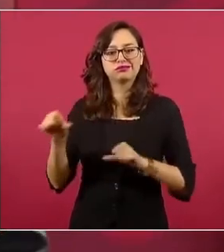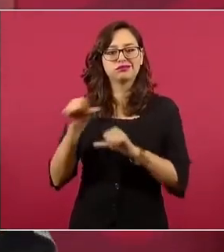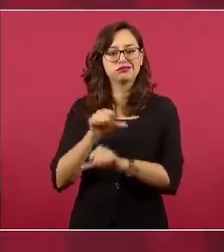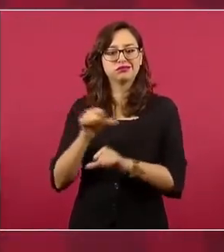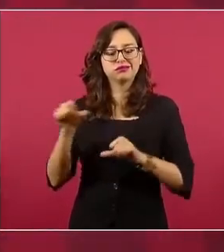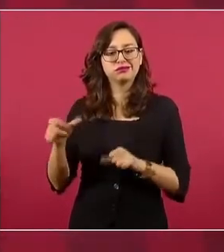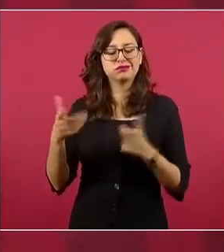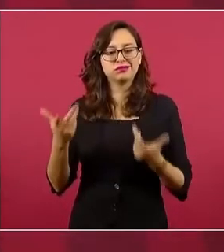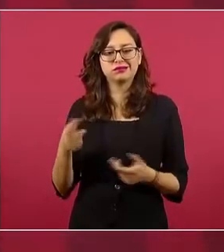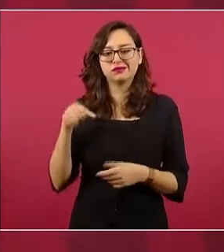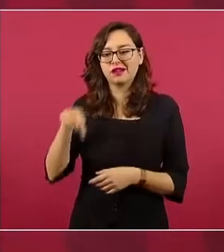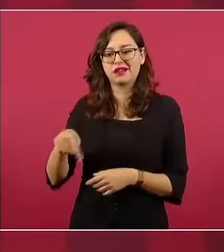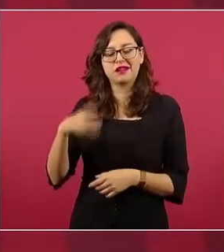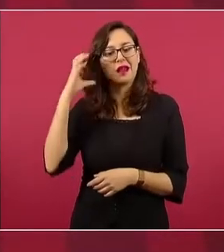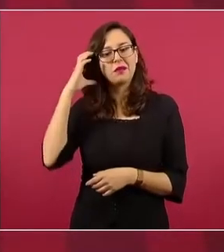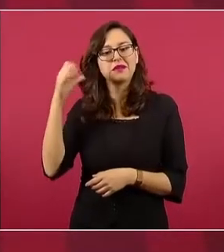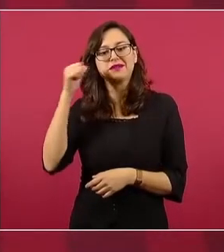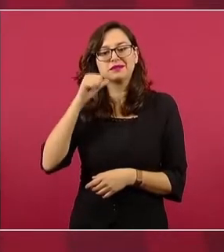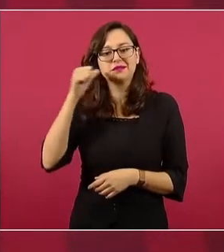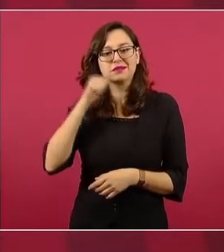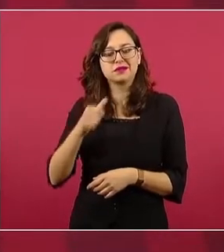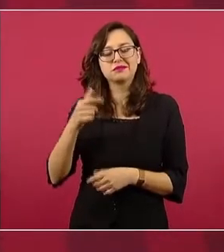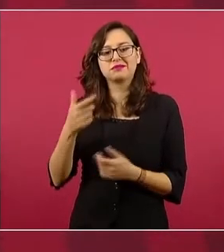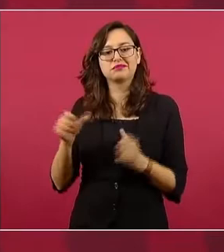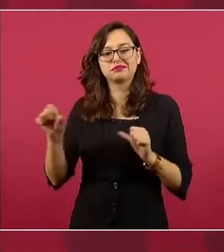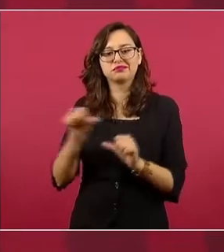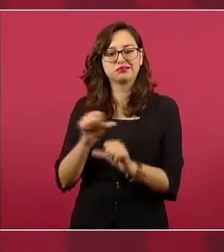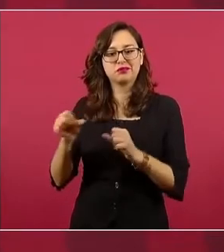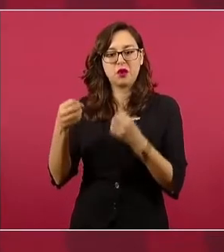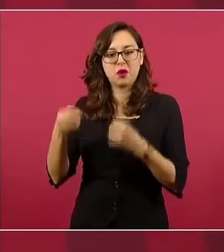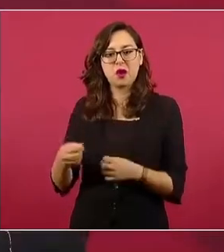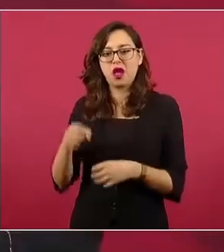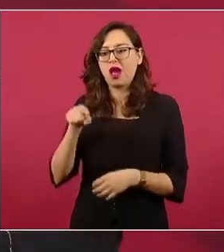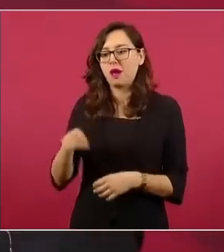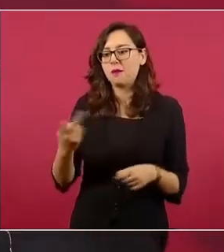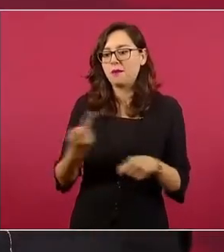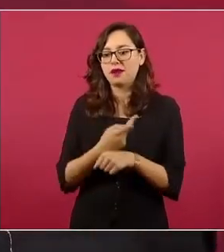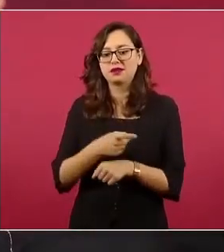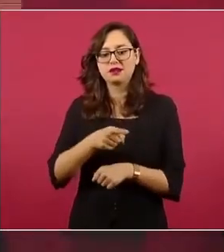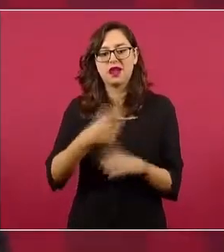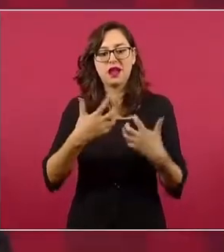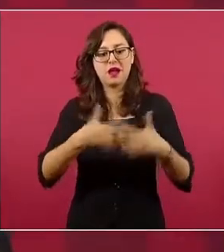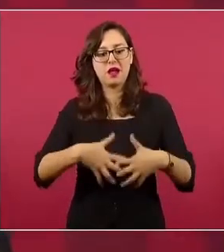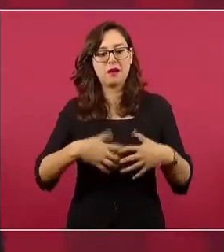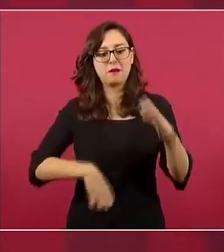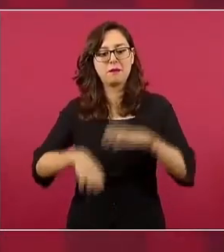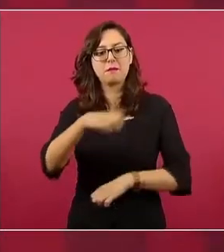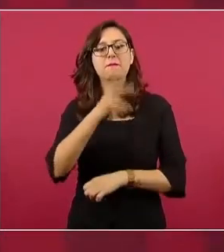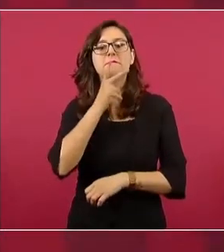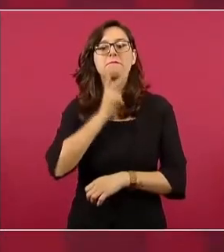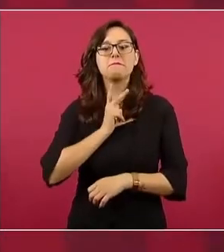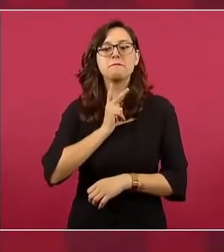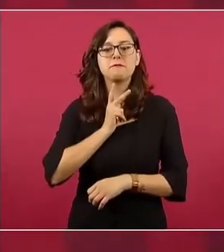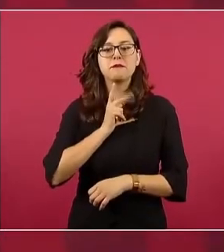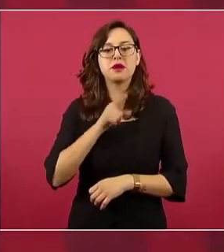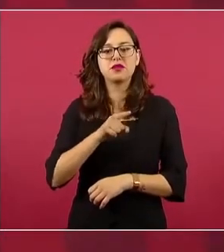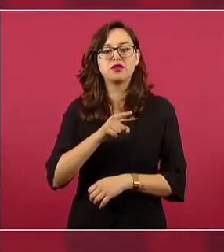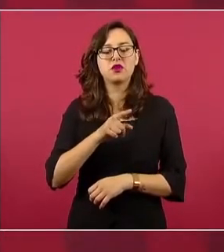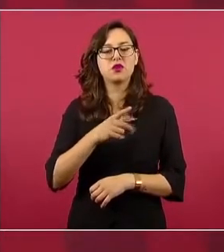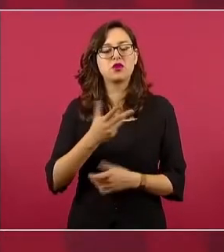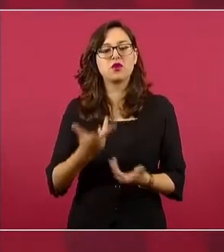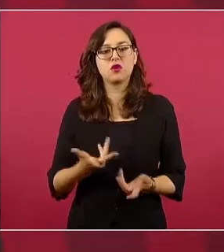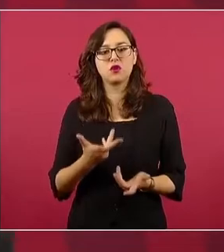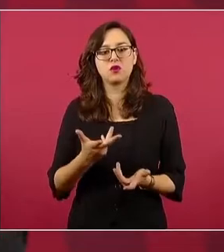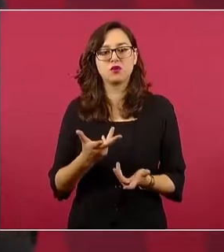a la industria petrolera, porque decían los dueños de las compañías petroleras extranjeras que los iba a seguir a buscar,